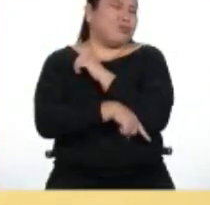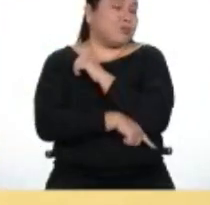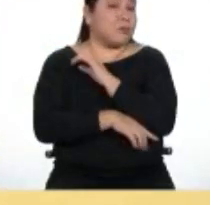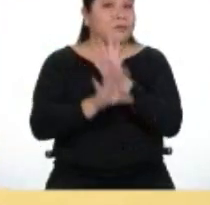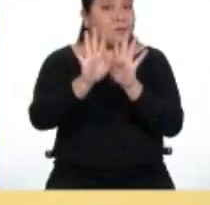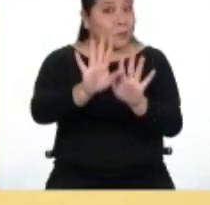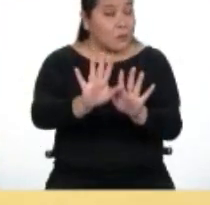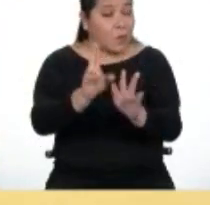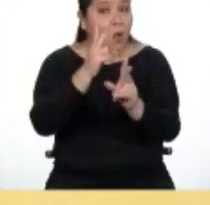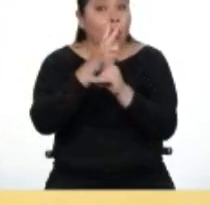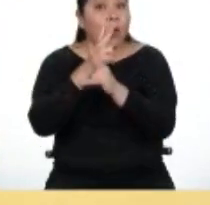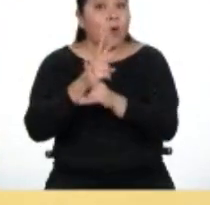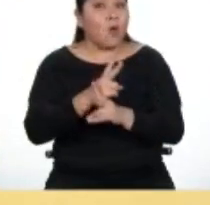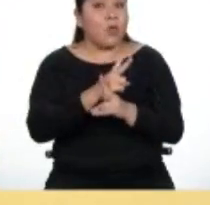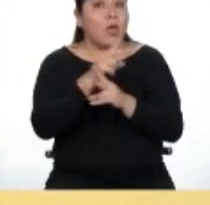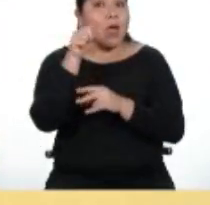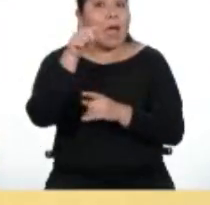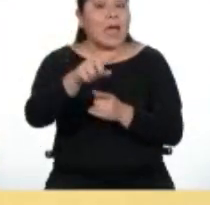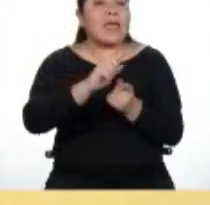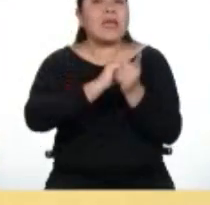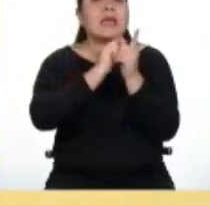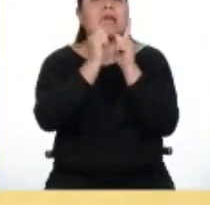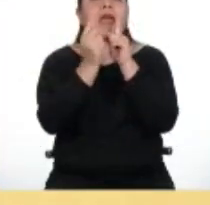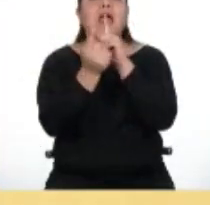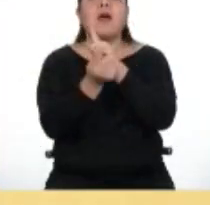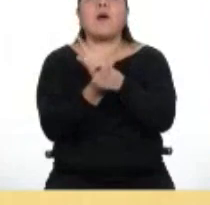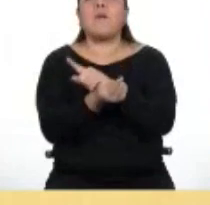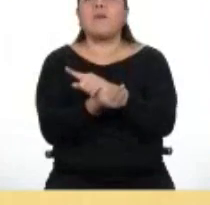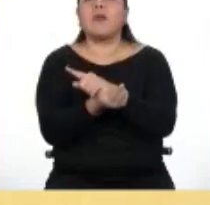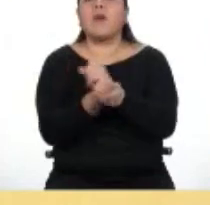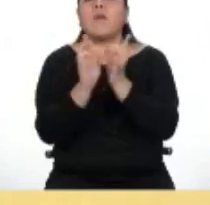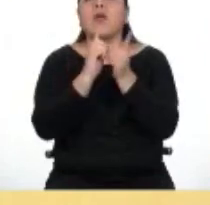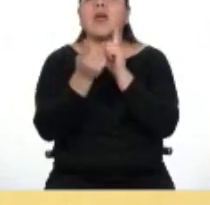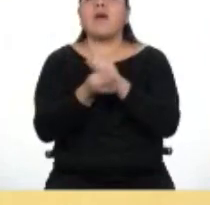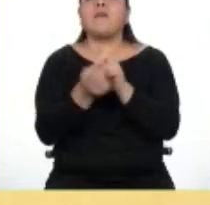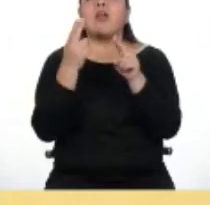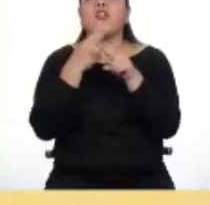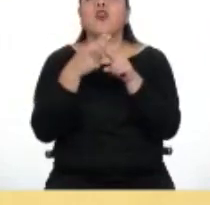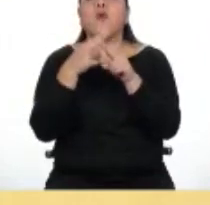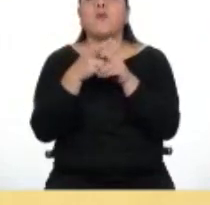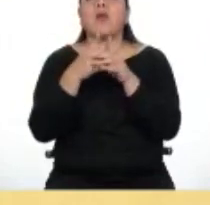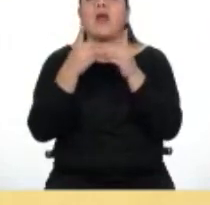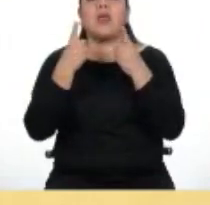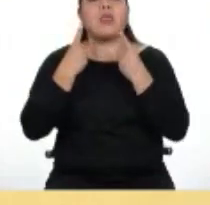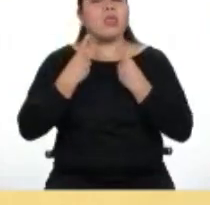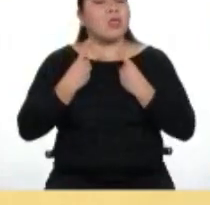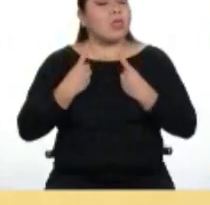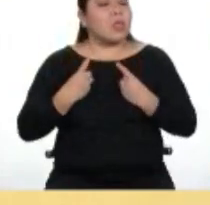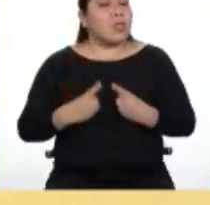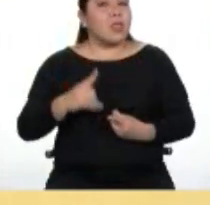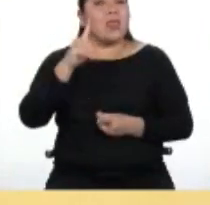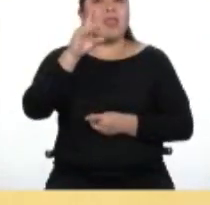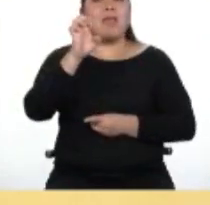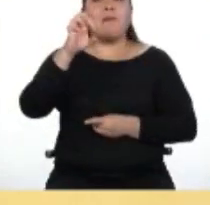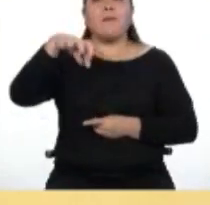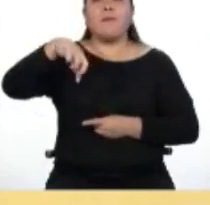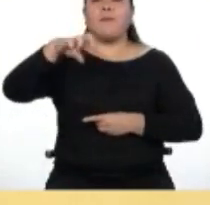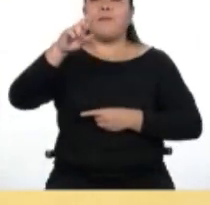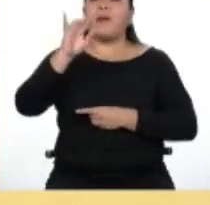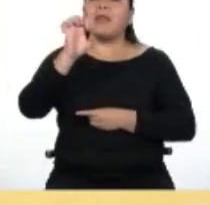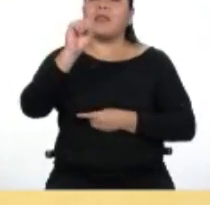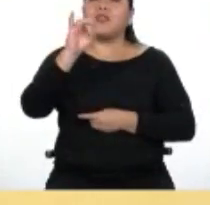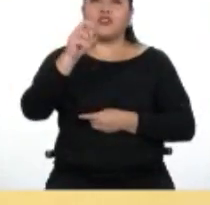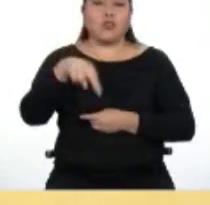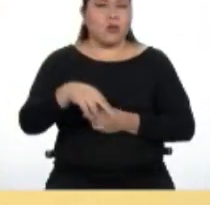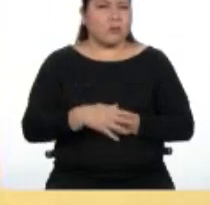que ahí podría transformarse en una depresión. Pero dime, ¿qué te ha puesto triste? ¿Qué